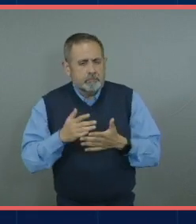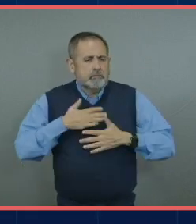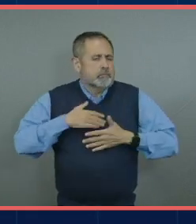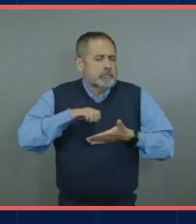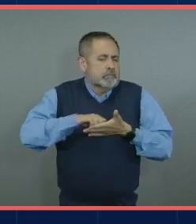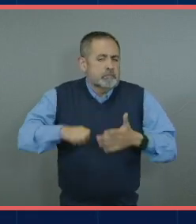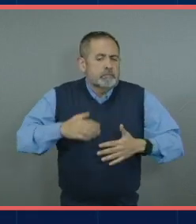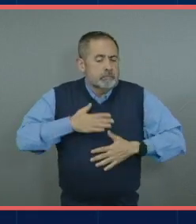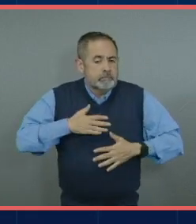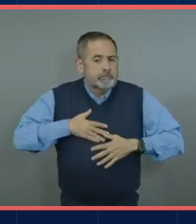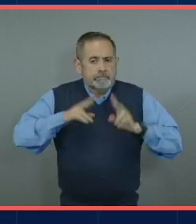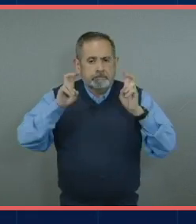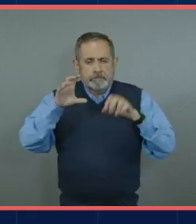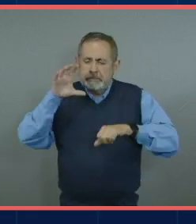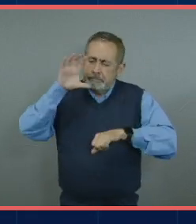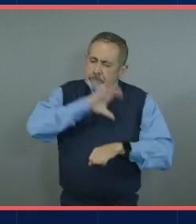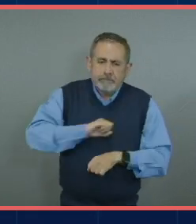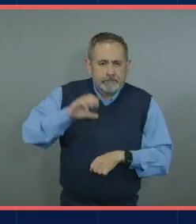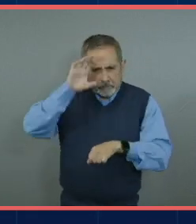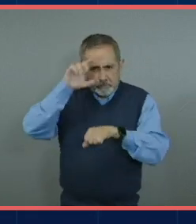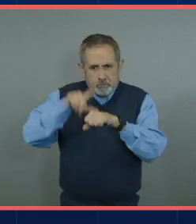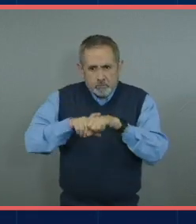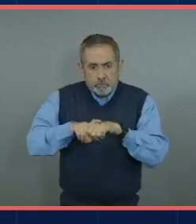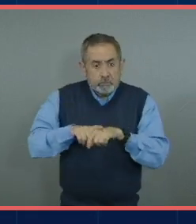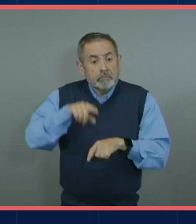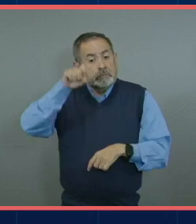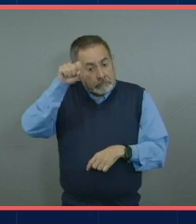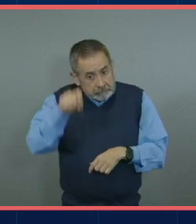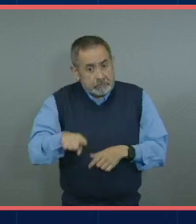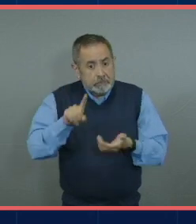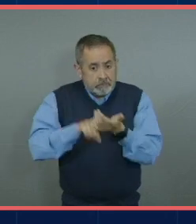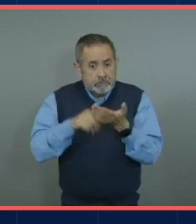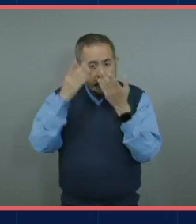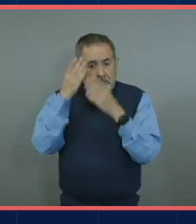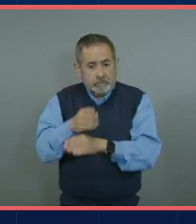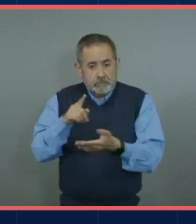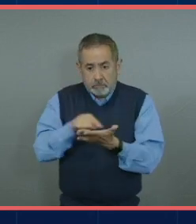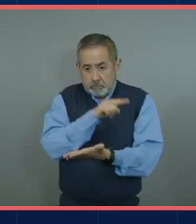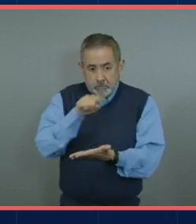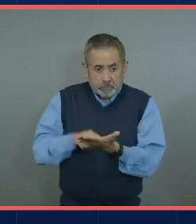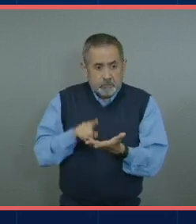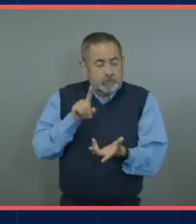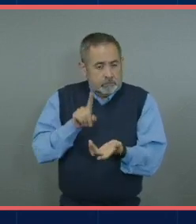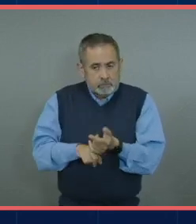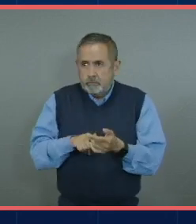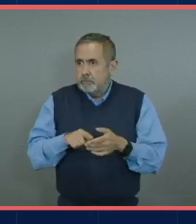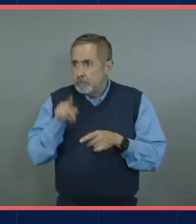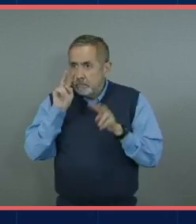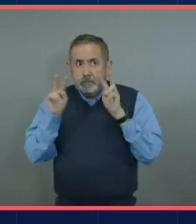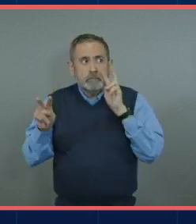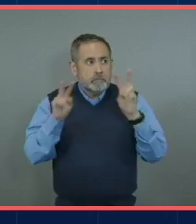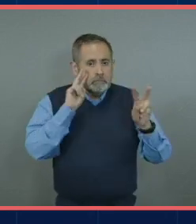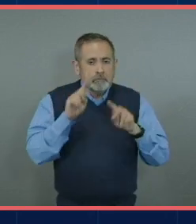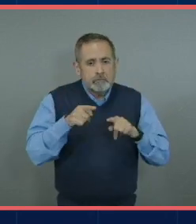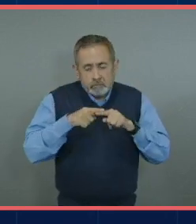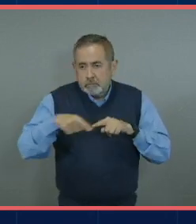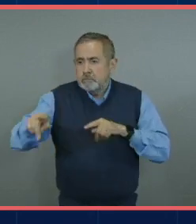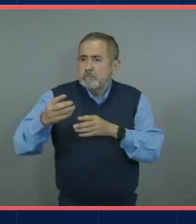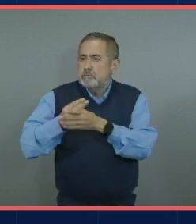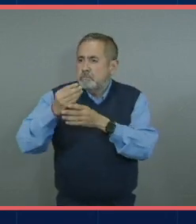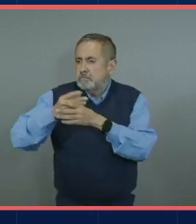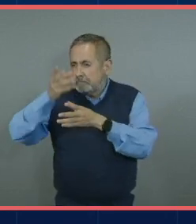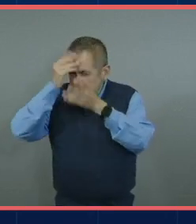encanta todo el tema cultural que en el mismo banco donde o en el mismo lugar donde trabajas puedas ir a tomar clases